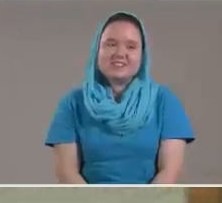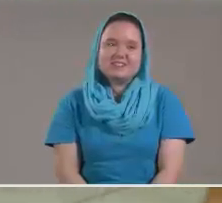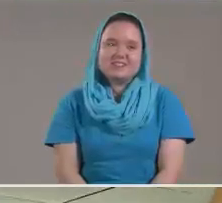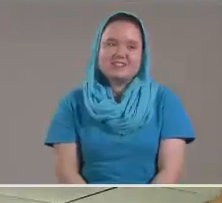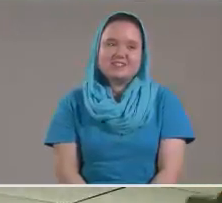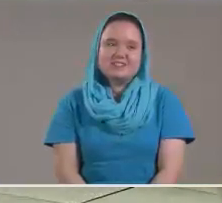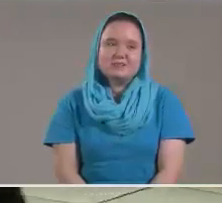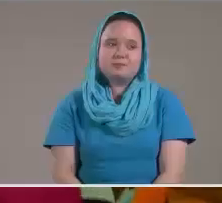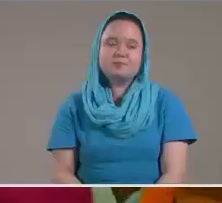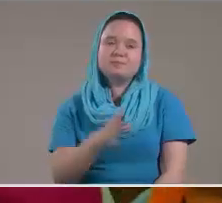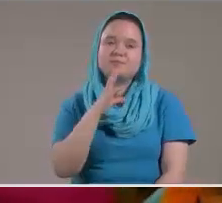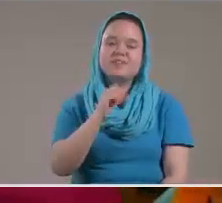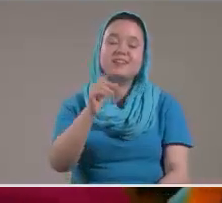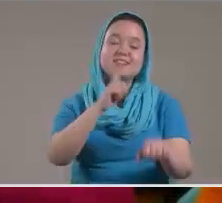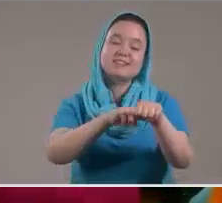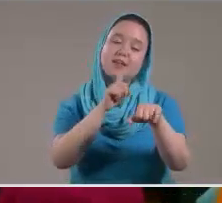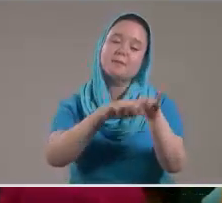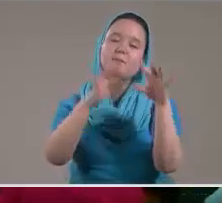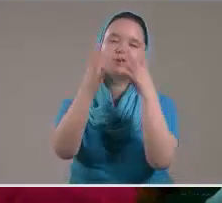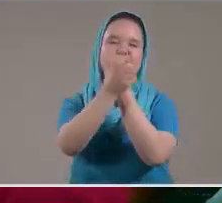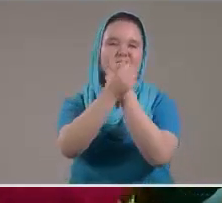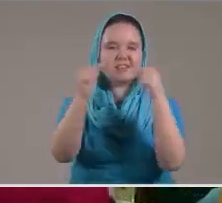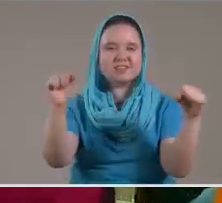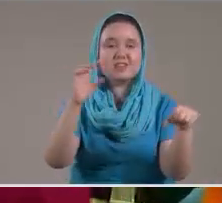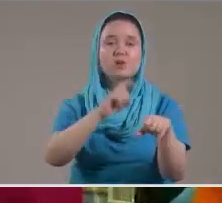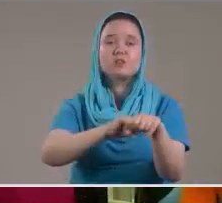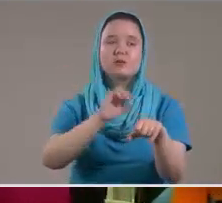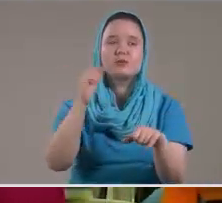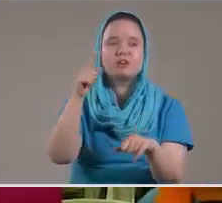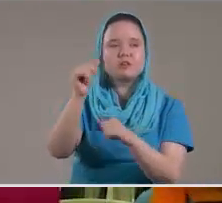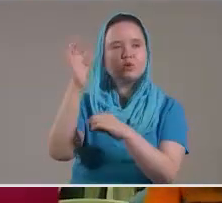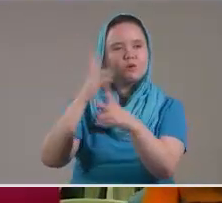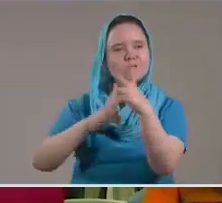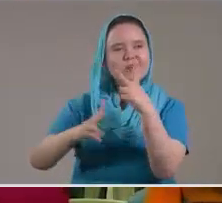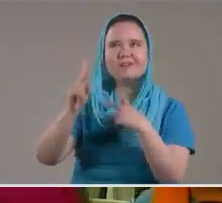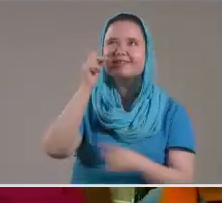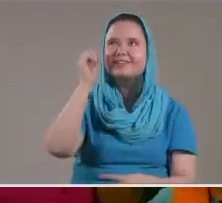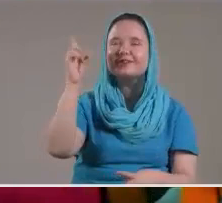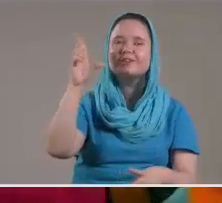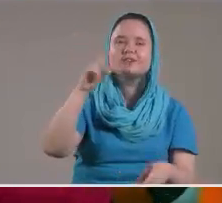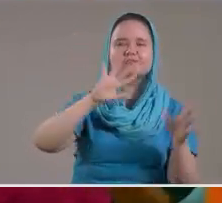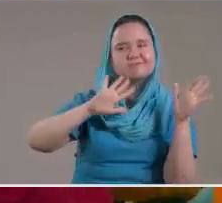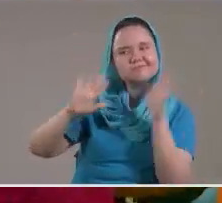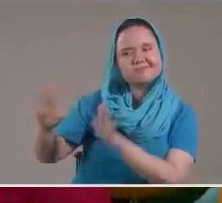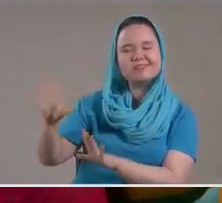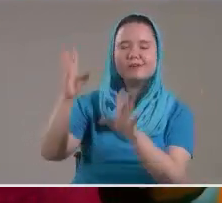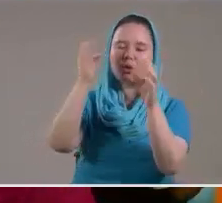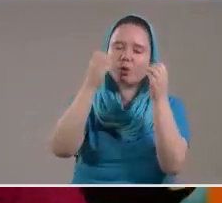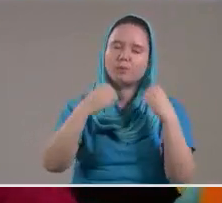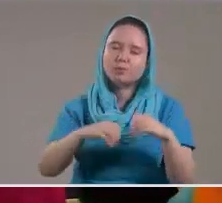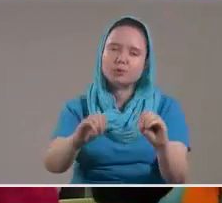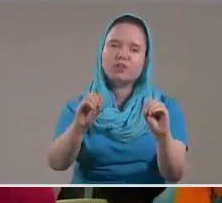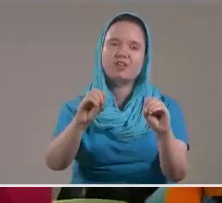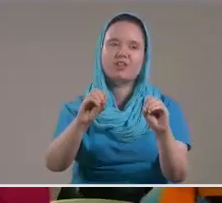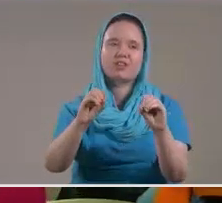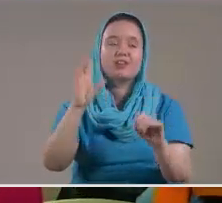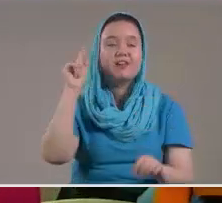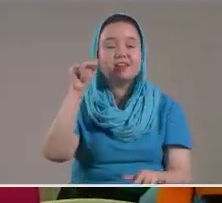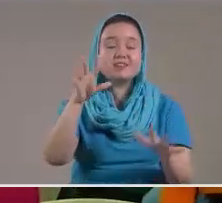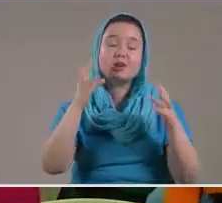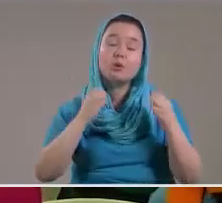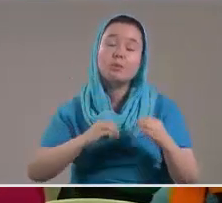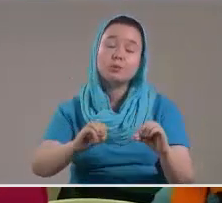Es tiempo De salvación Es tiempo De reconciliación No dejes pasar No oportunidad Es